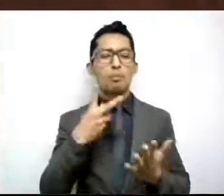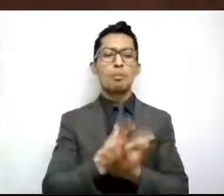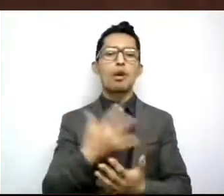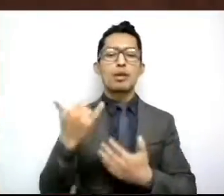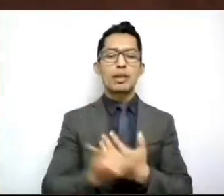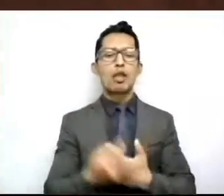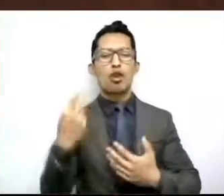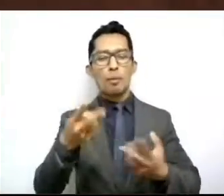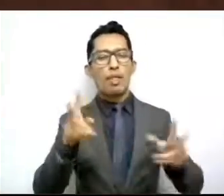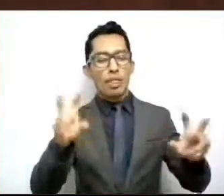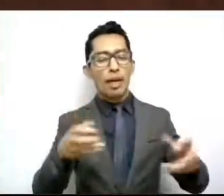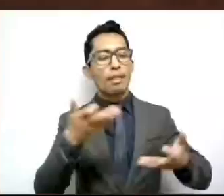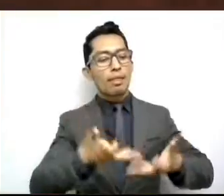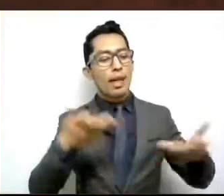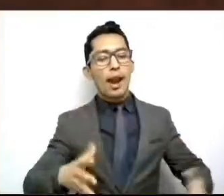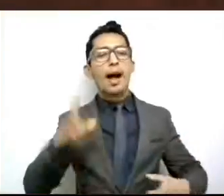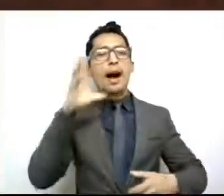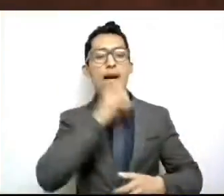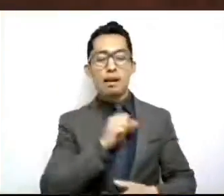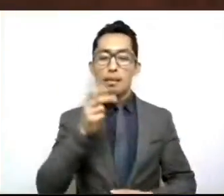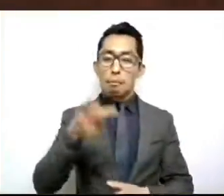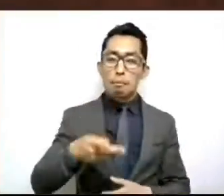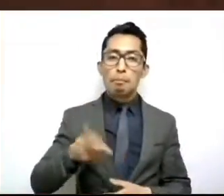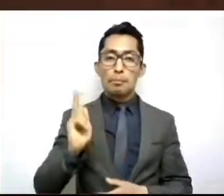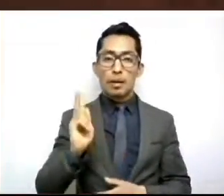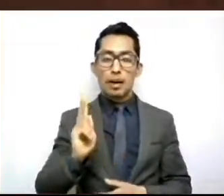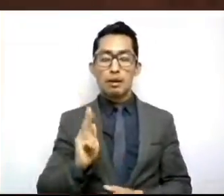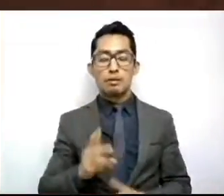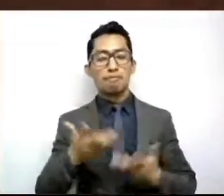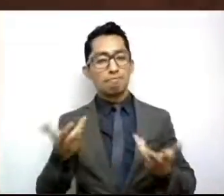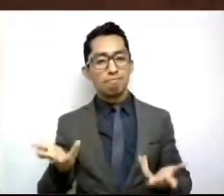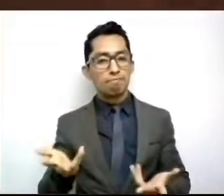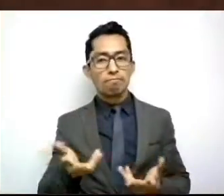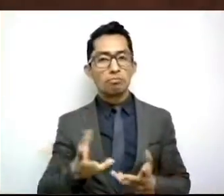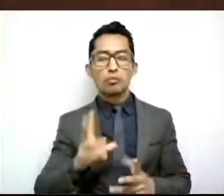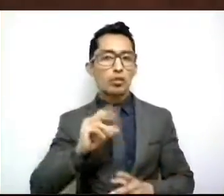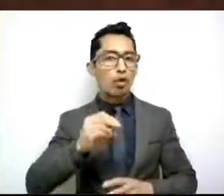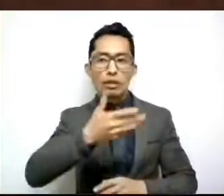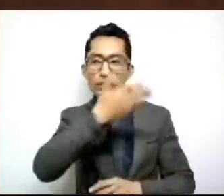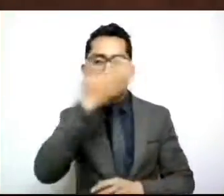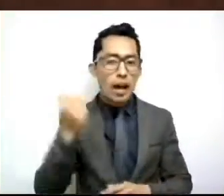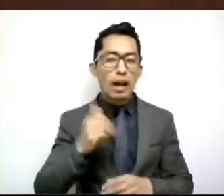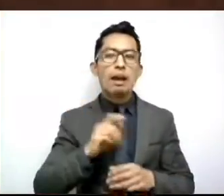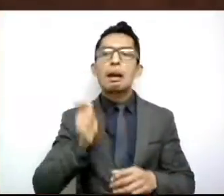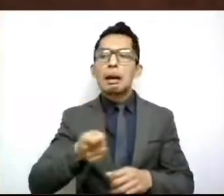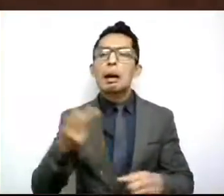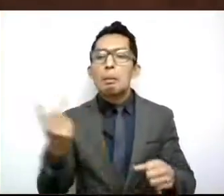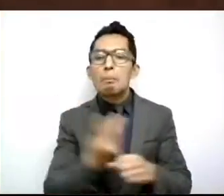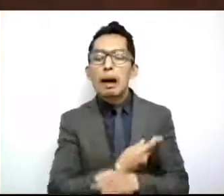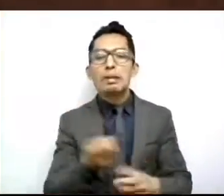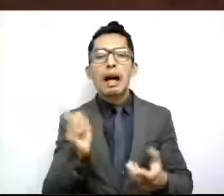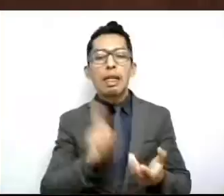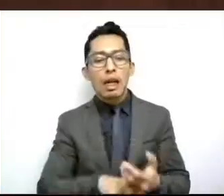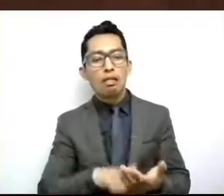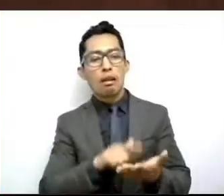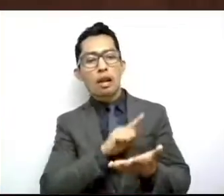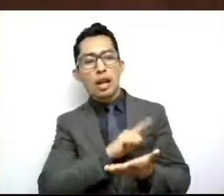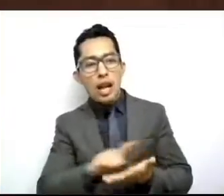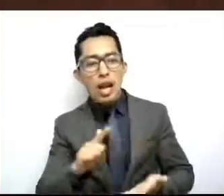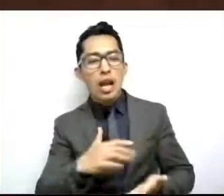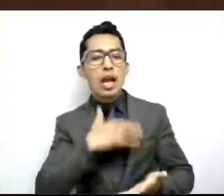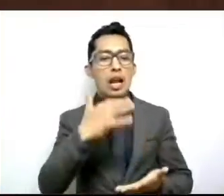Caliente. No obstante, se desconoce la situación sanitaria del